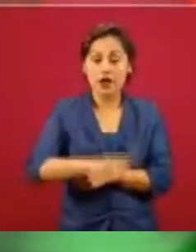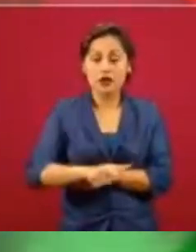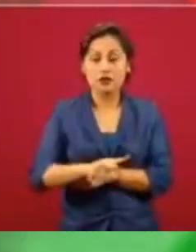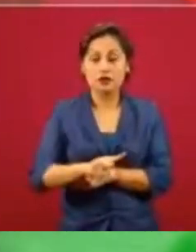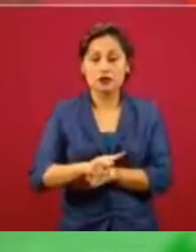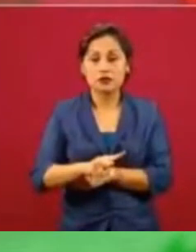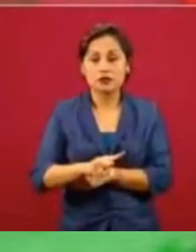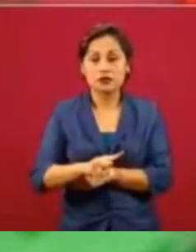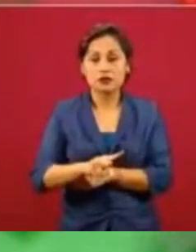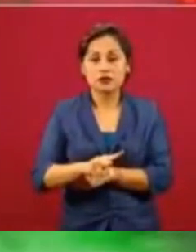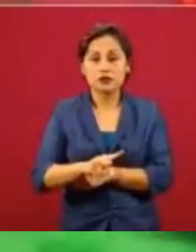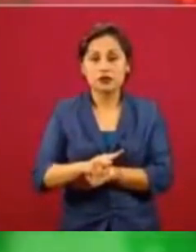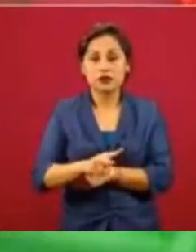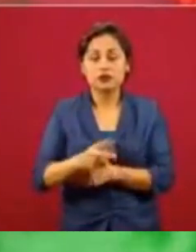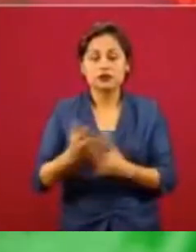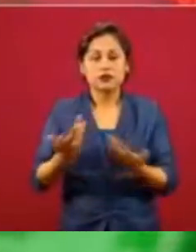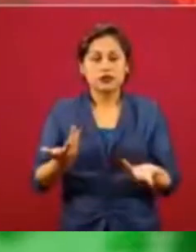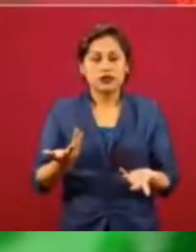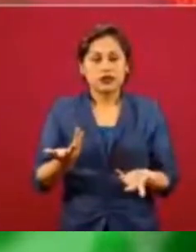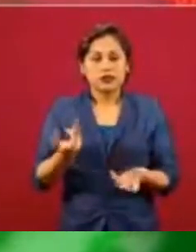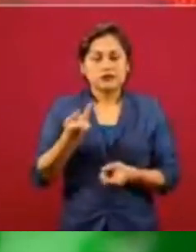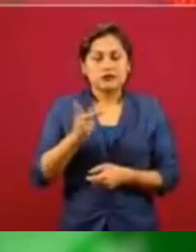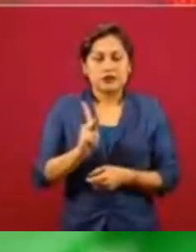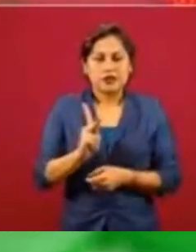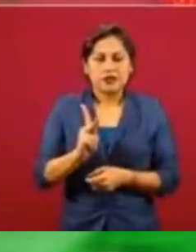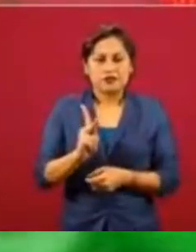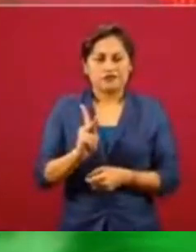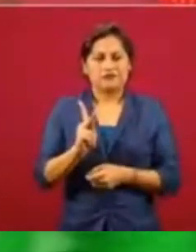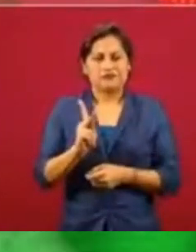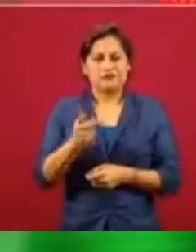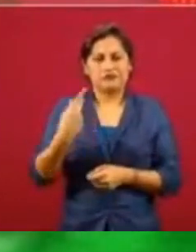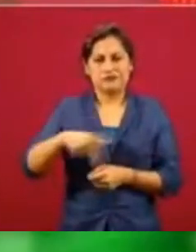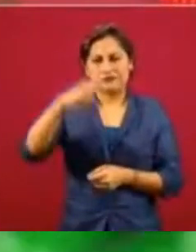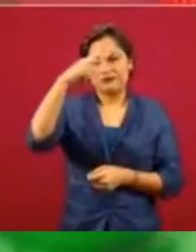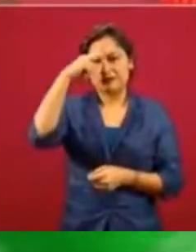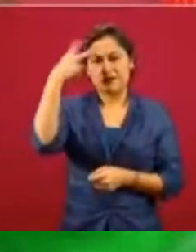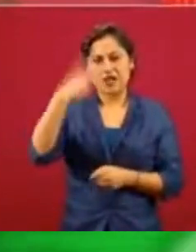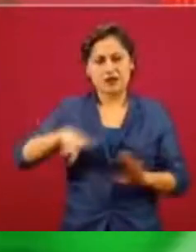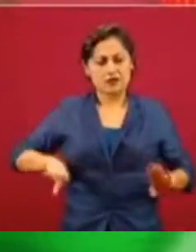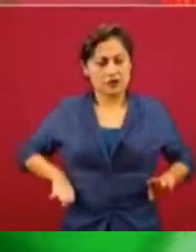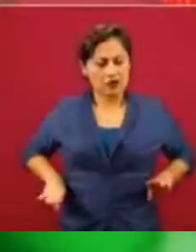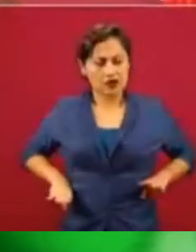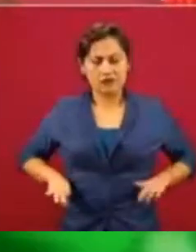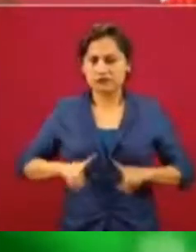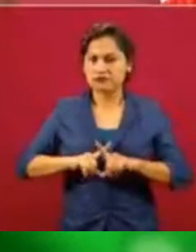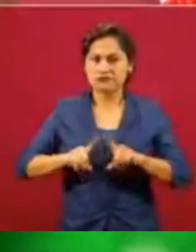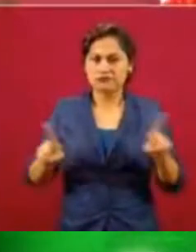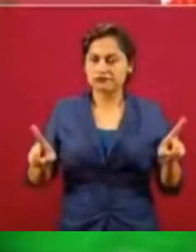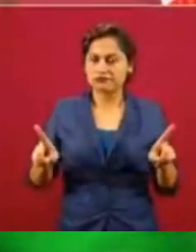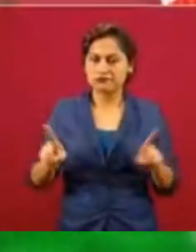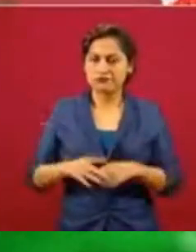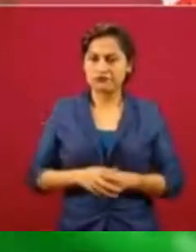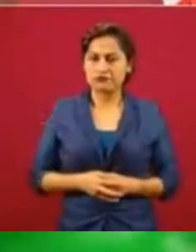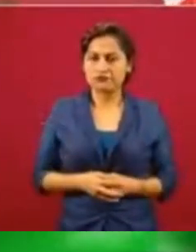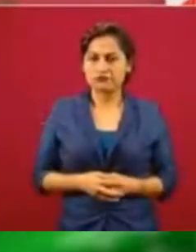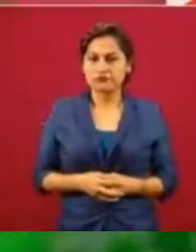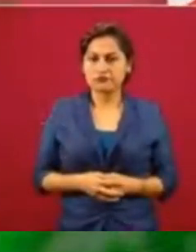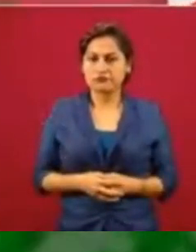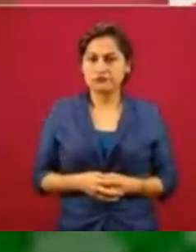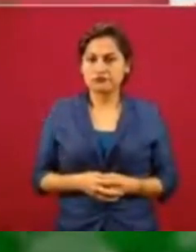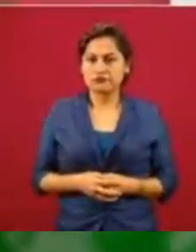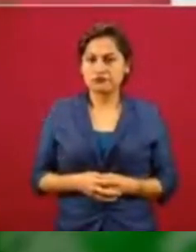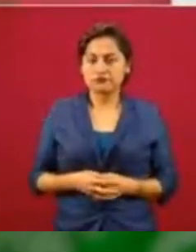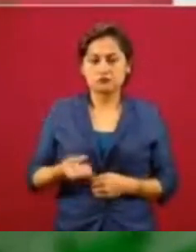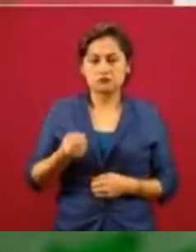Es un concepto que no aplica para México por las características